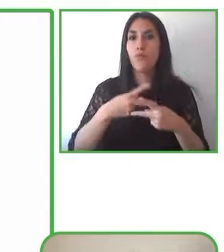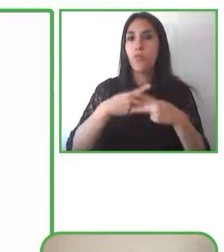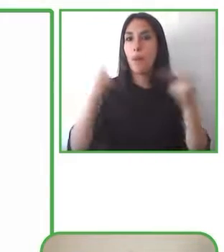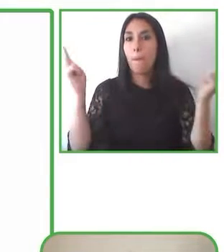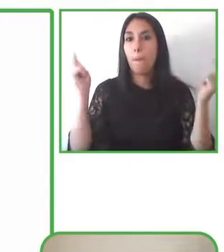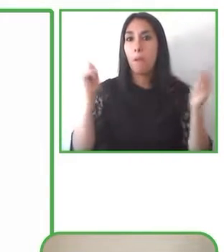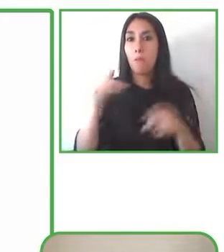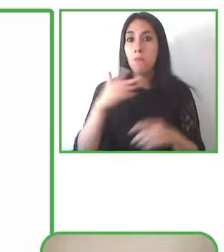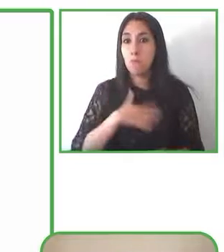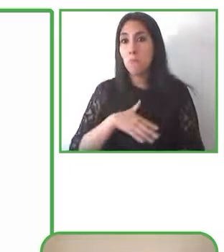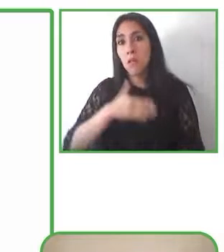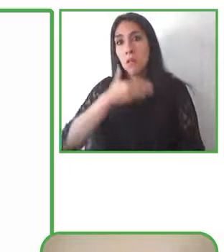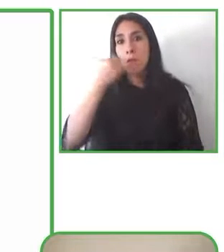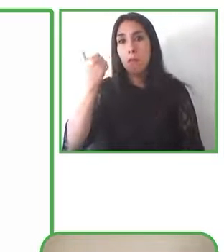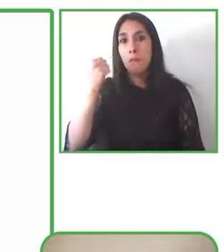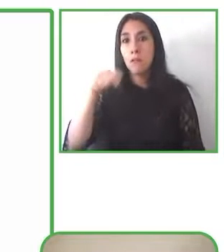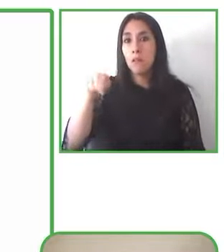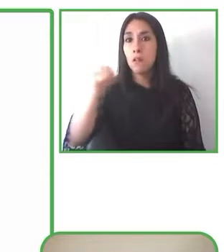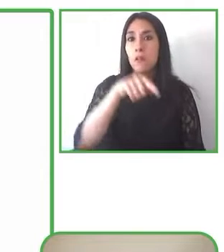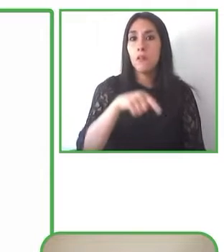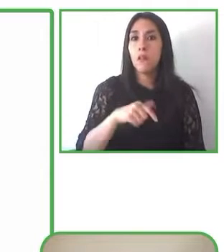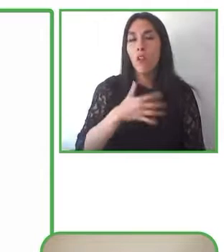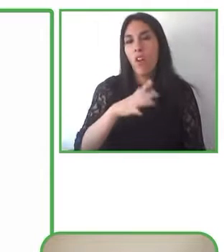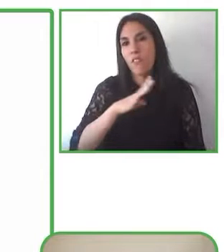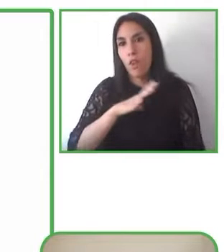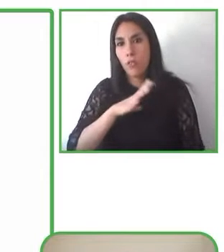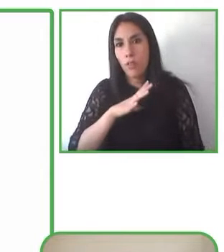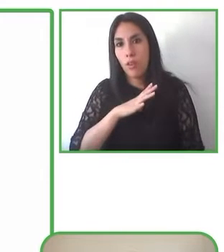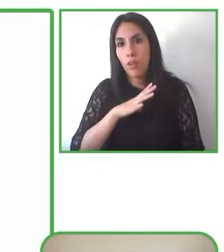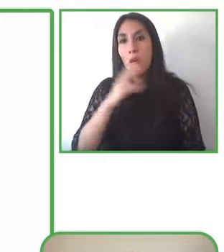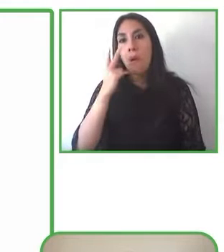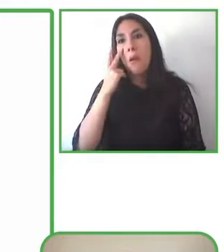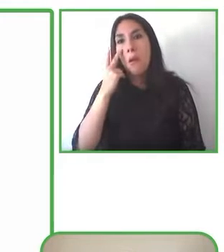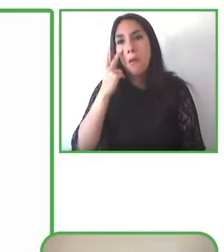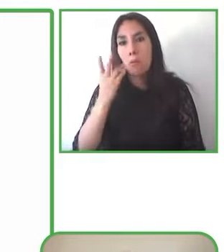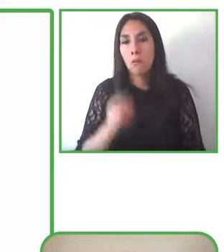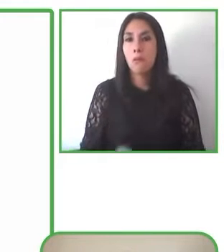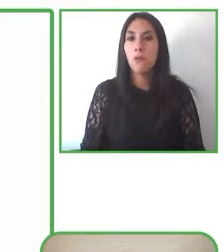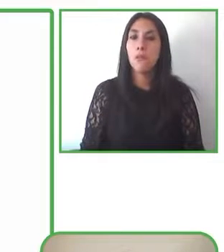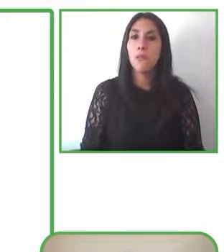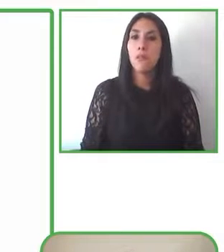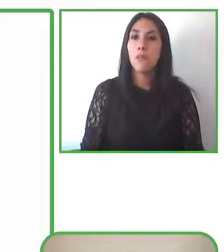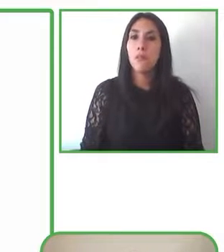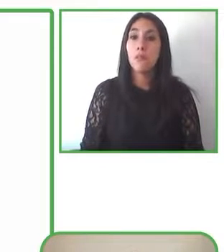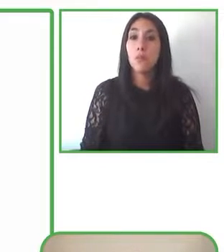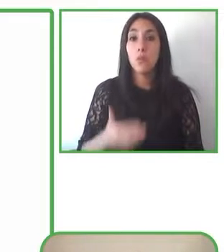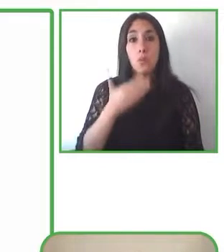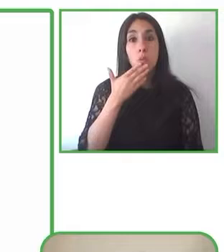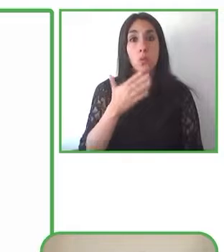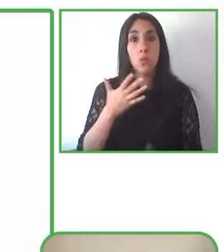buenas intenciones se quedaban ahí y era una pena que no se materializasen en algo